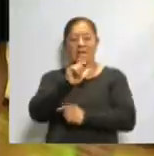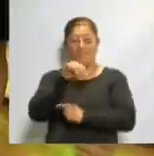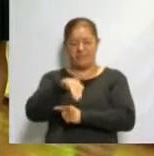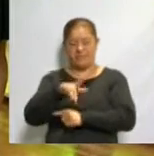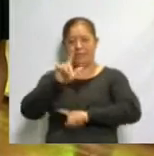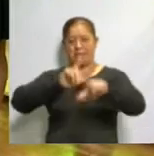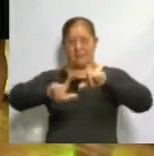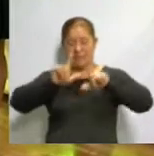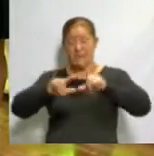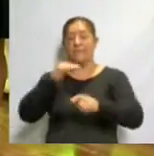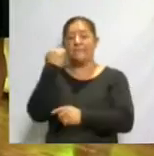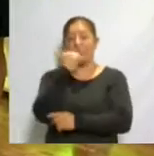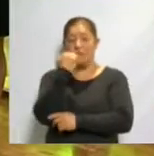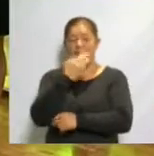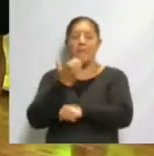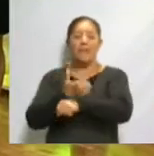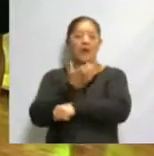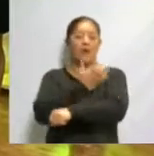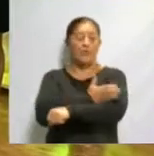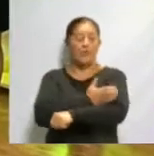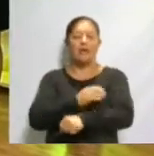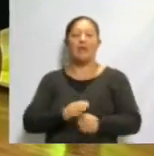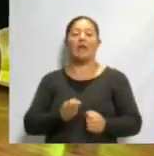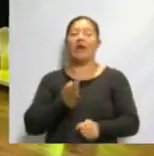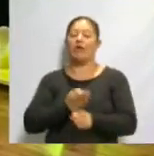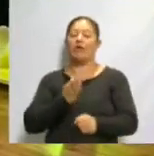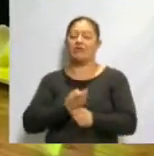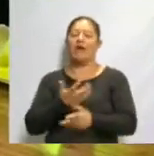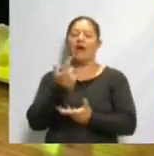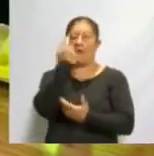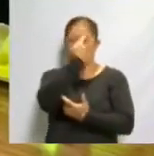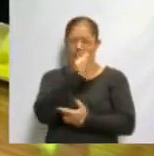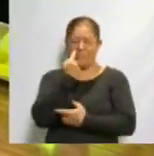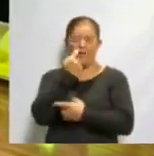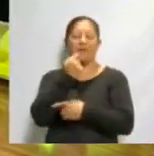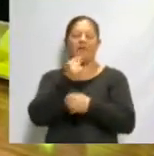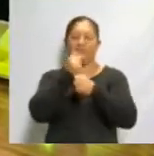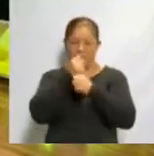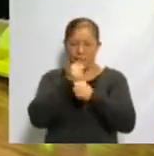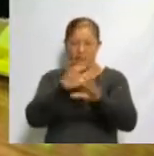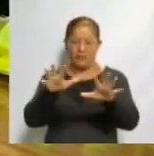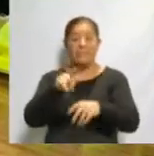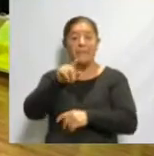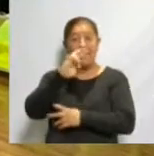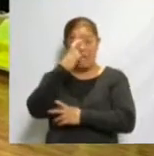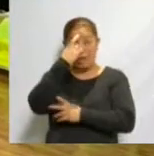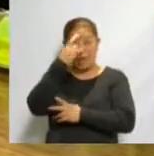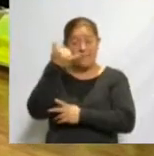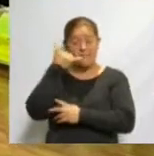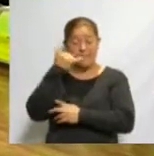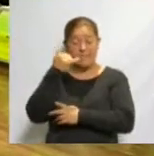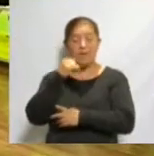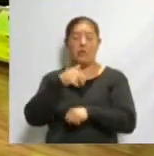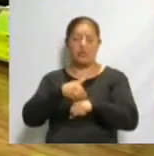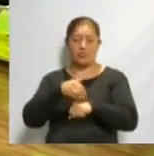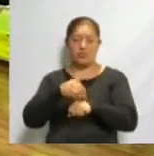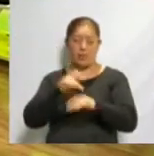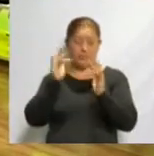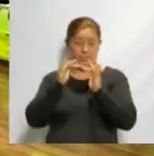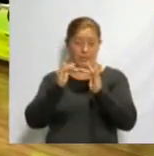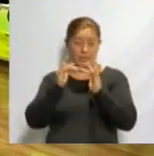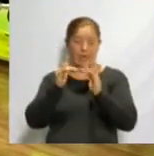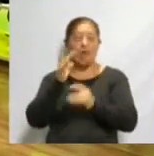señas mexicana, Miros Lava Amador, que nos va a acompañar durante esta transmisión. También recordarles que nuestros números de cabina y WhatsApp estarán